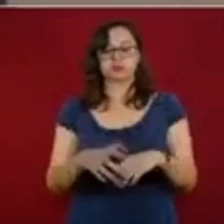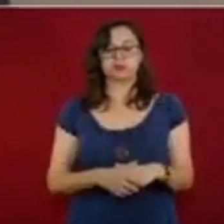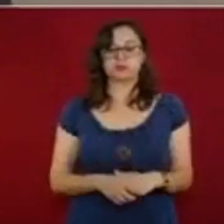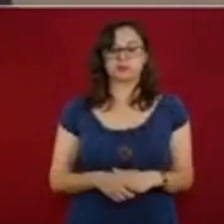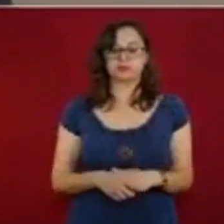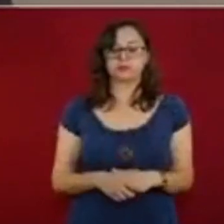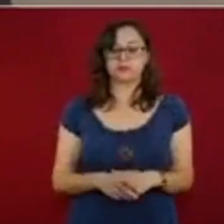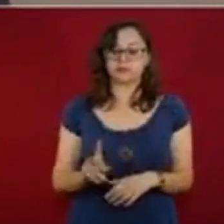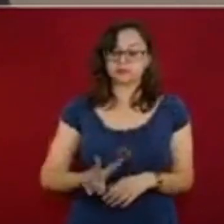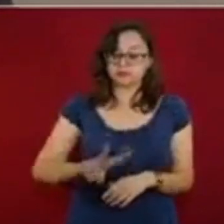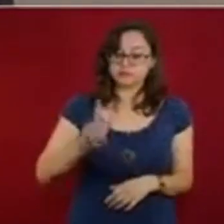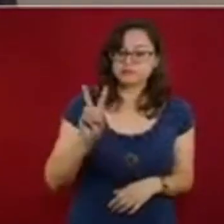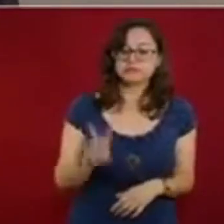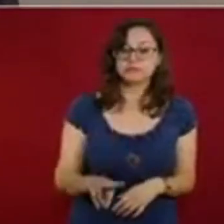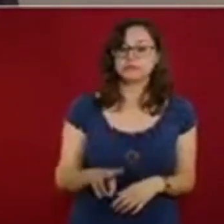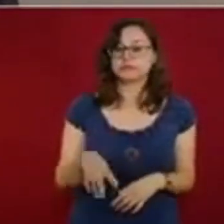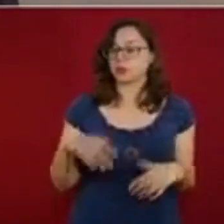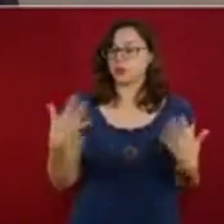en la historia.